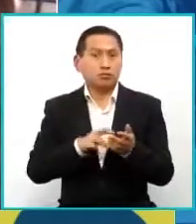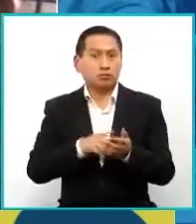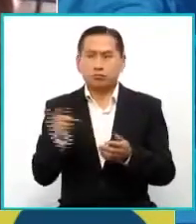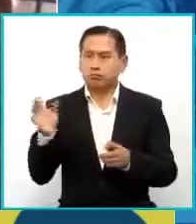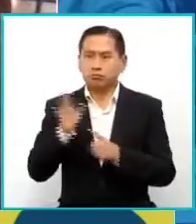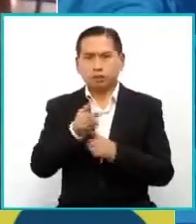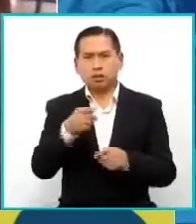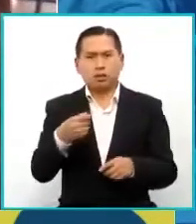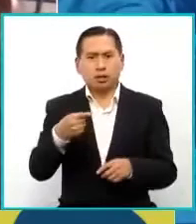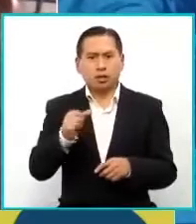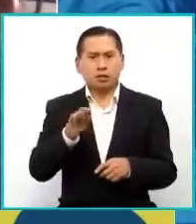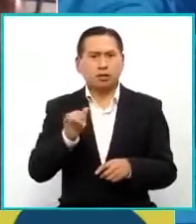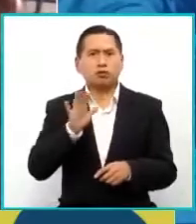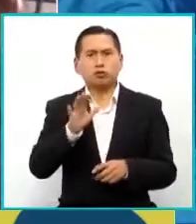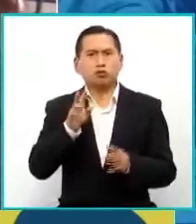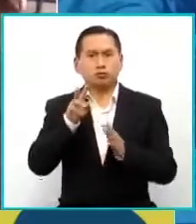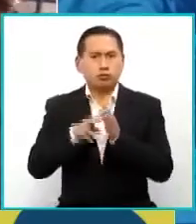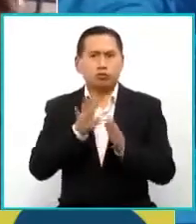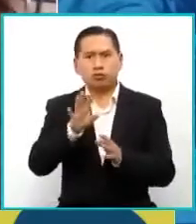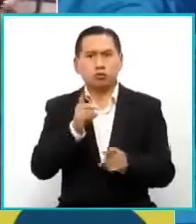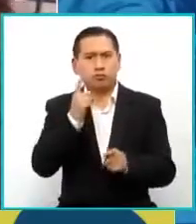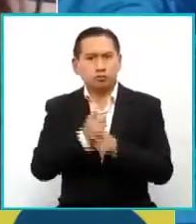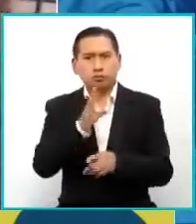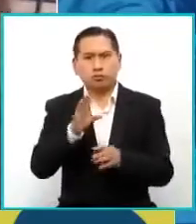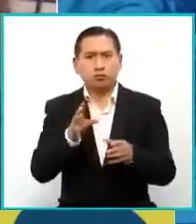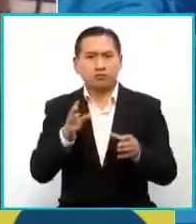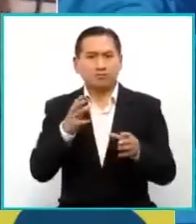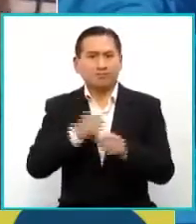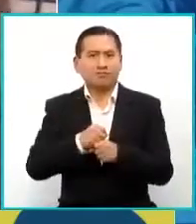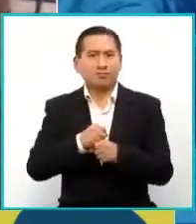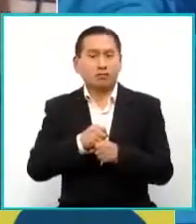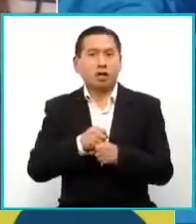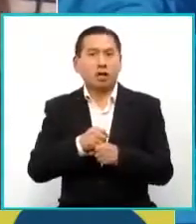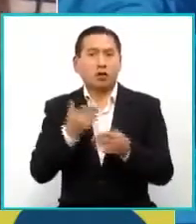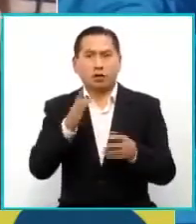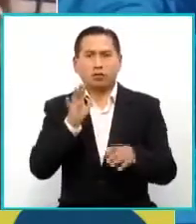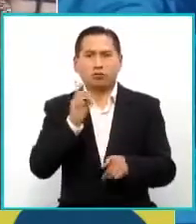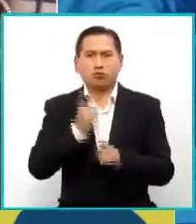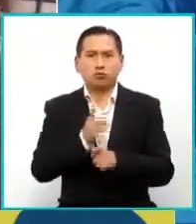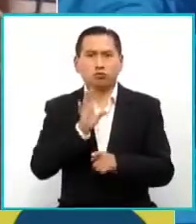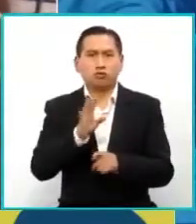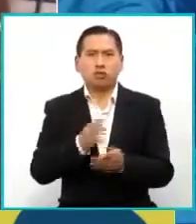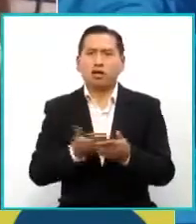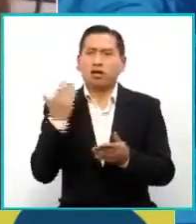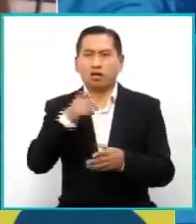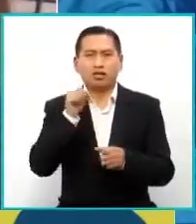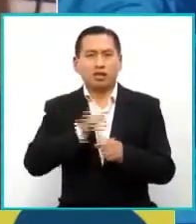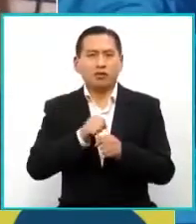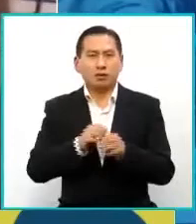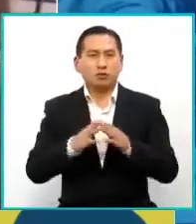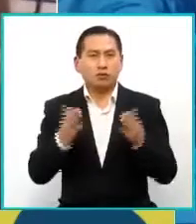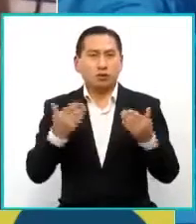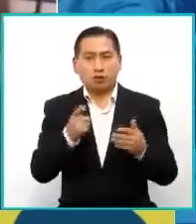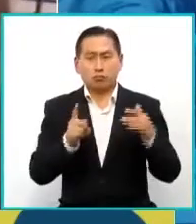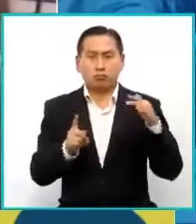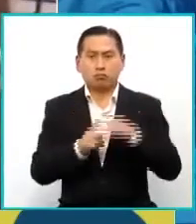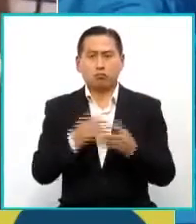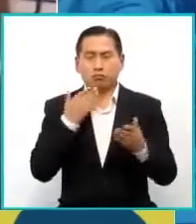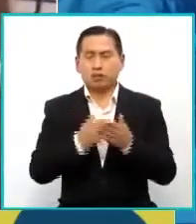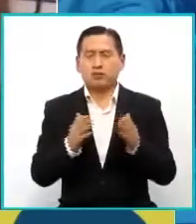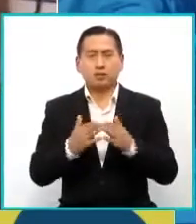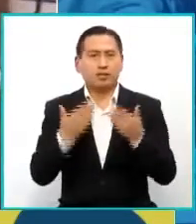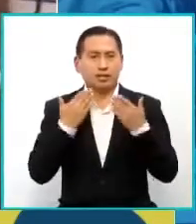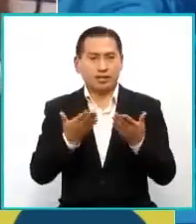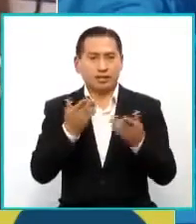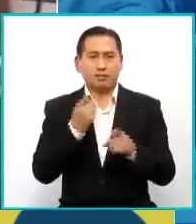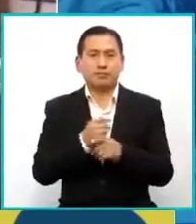decimos, la Gaby, sí, es su película, sí, es su filme, es su documental. Bueno, pues ya le toca, ¿no? Después de tanto trabajo, ya pues tocaba. Te agradezco